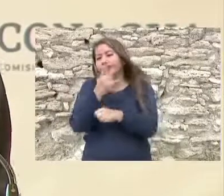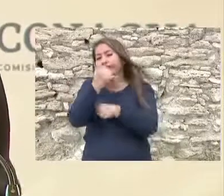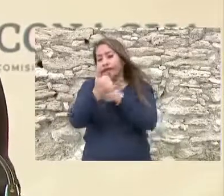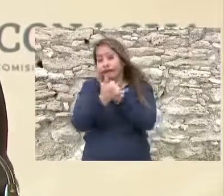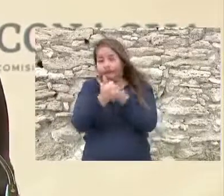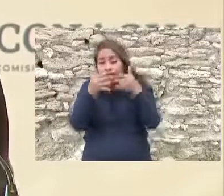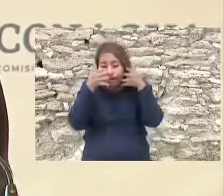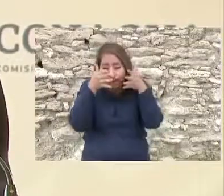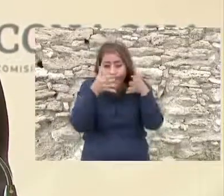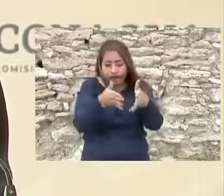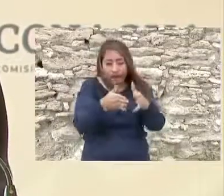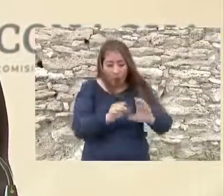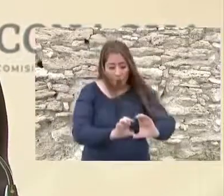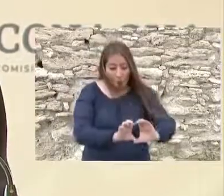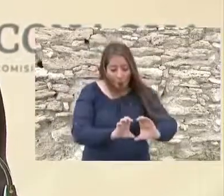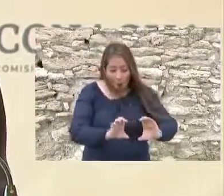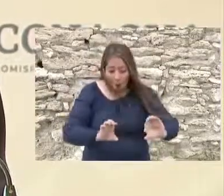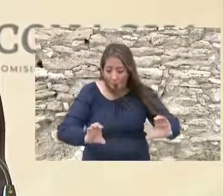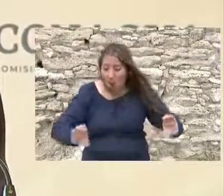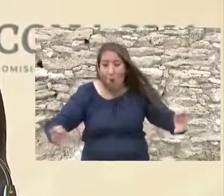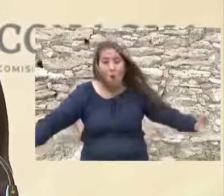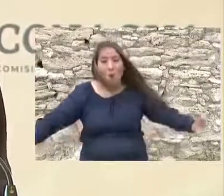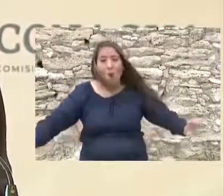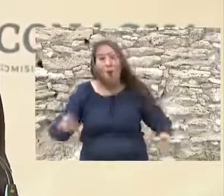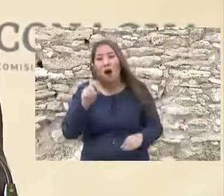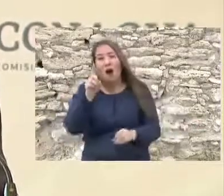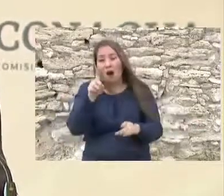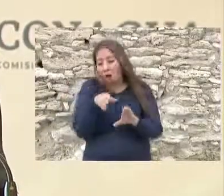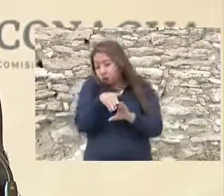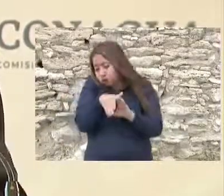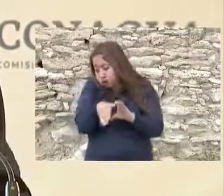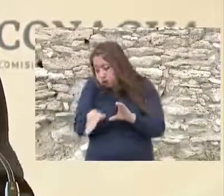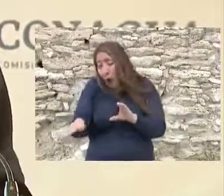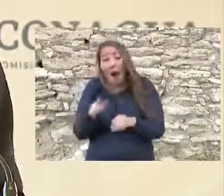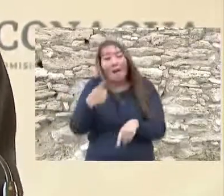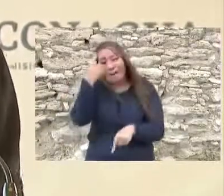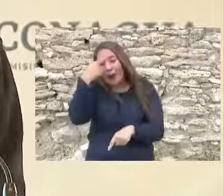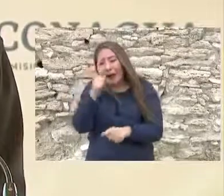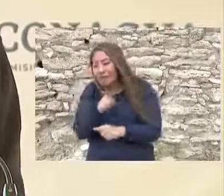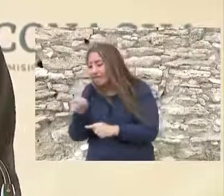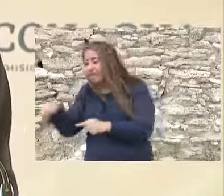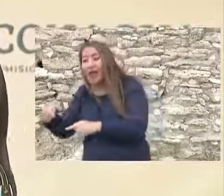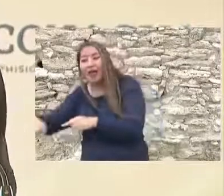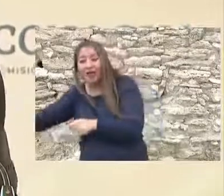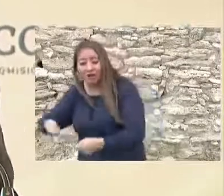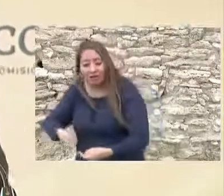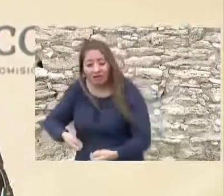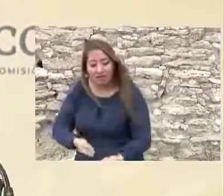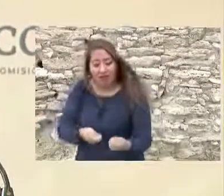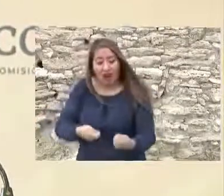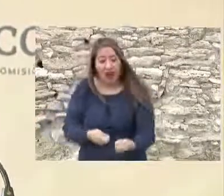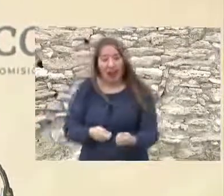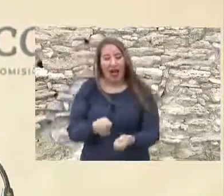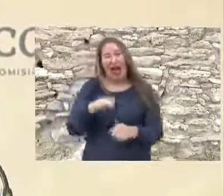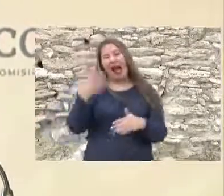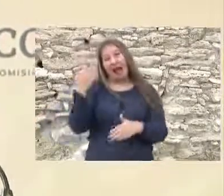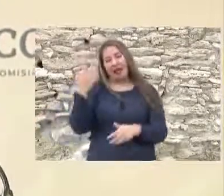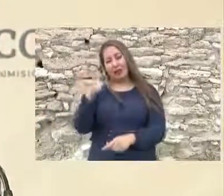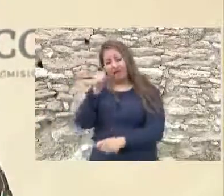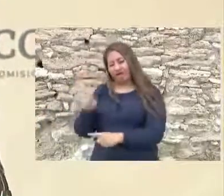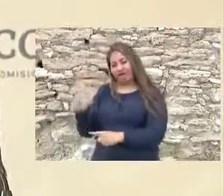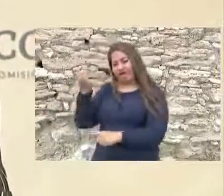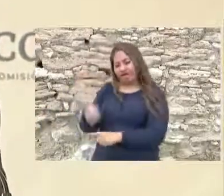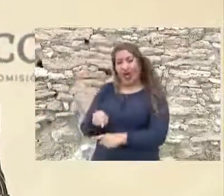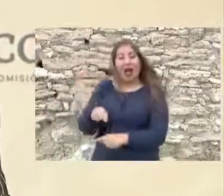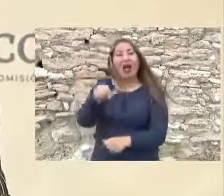encaminado a entubar el agua de las pozas que sirven para fines agrícolas, se estableció el compromiso de cancelar los llamados canales inútiles